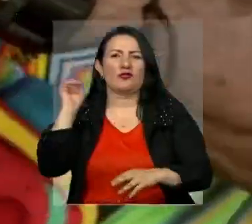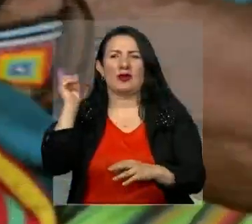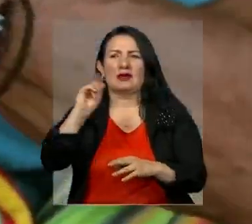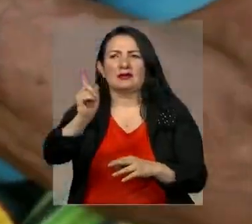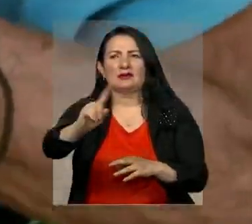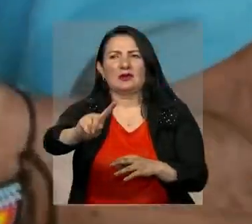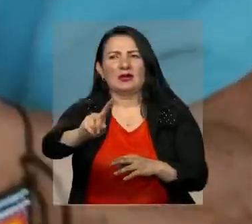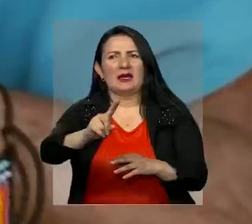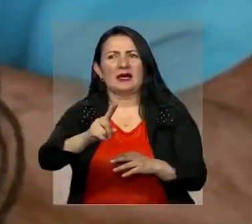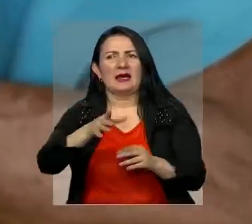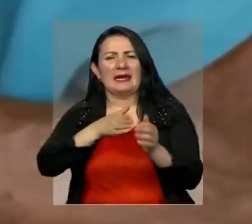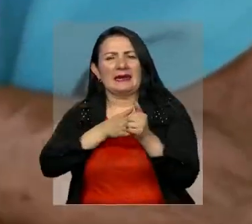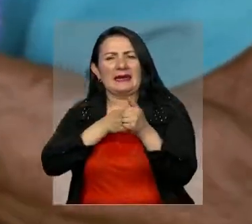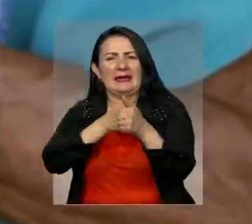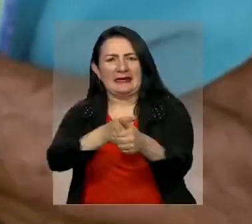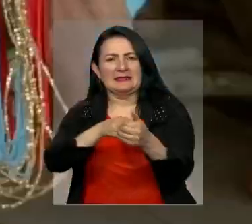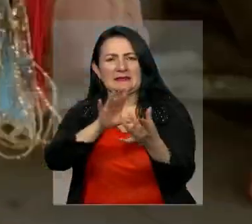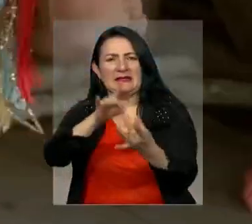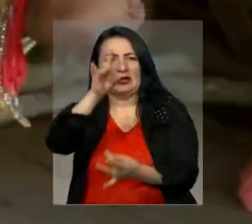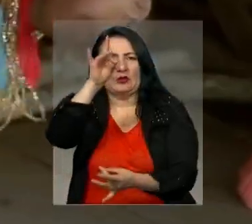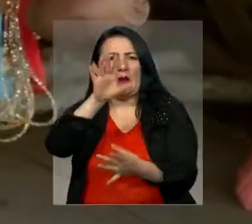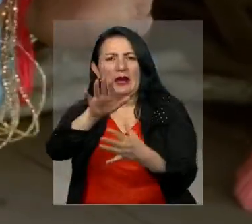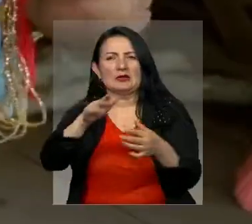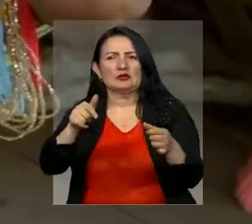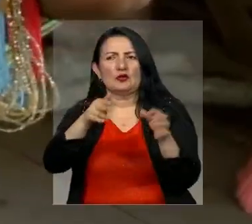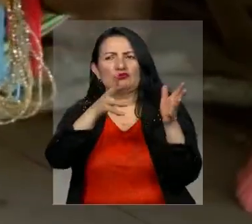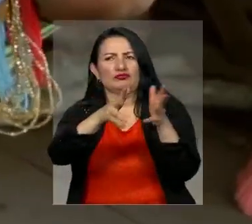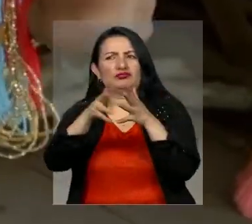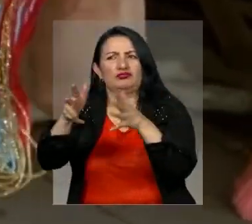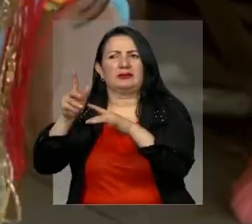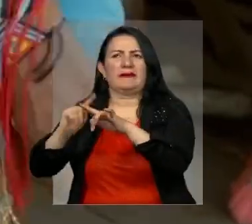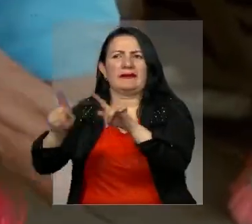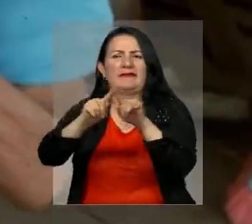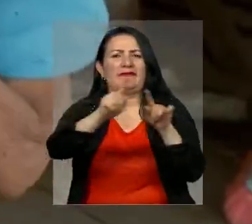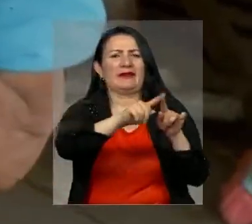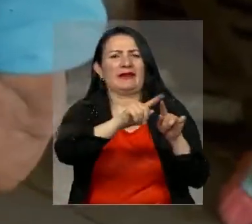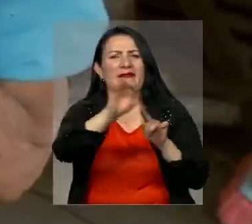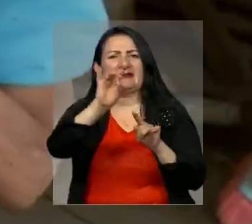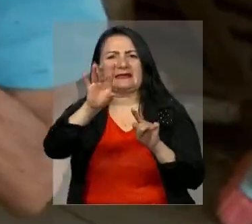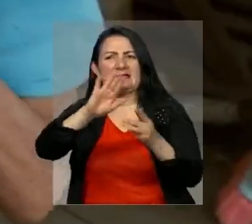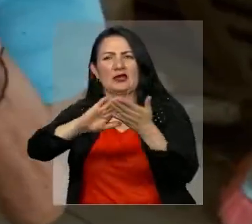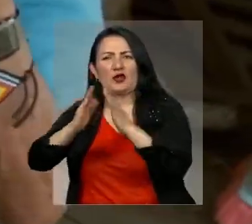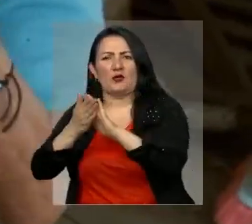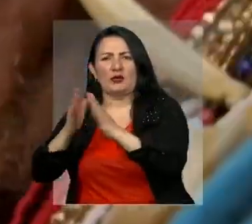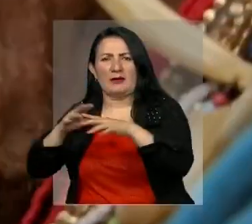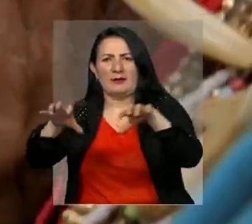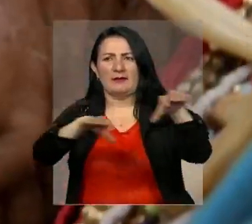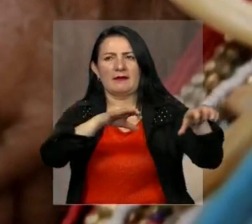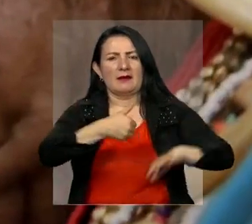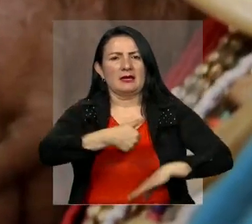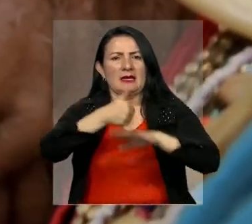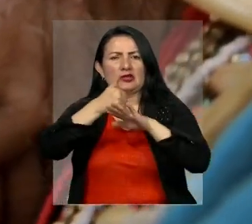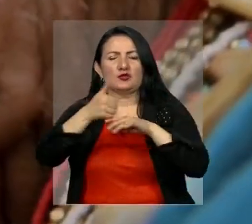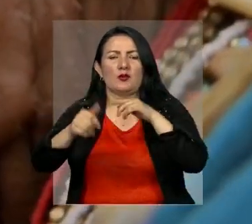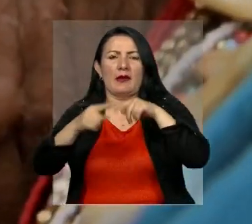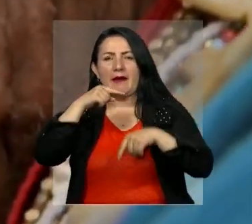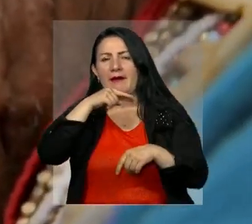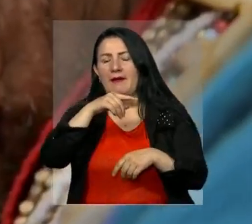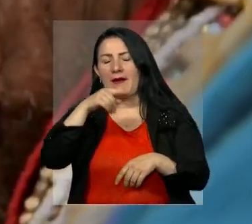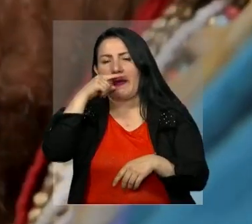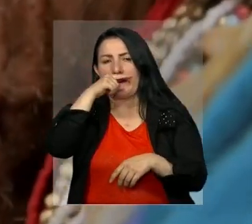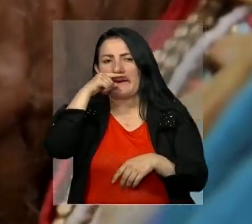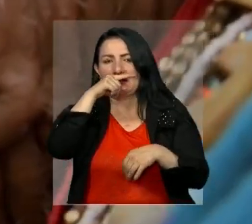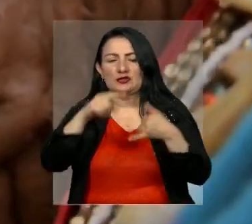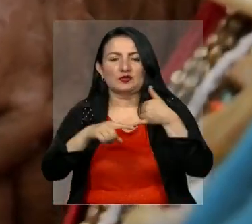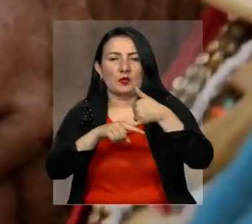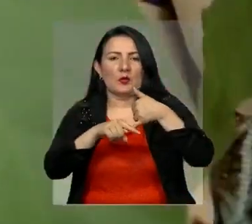por ser un guía espiritual no solo en su departamento, también para otras 15 comunidades ancestrales del Amazonas, Caquetá y